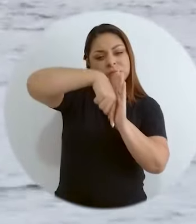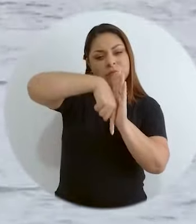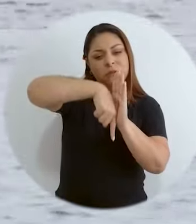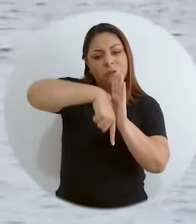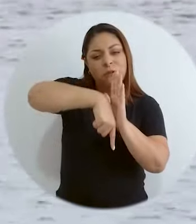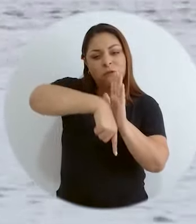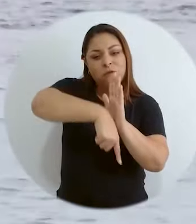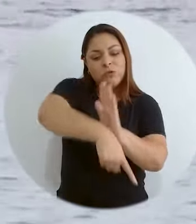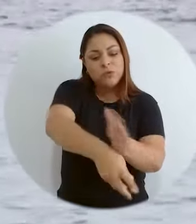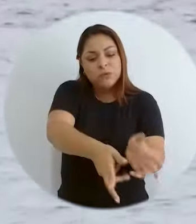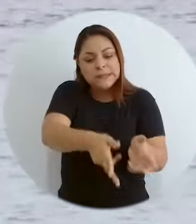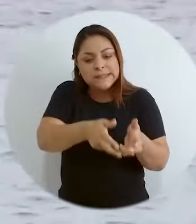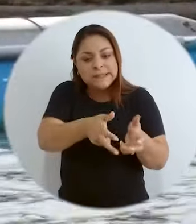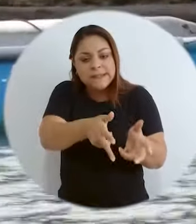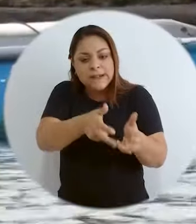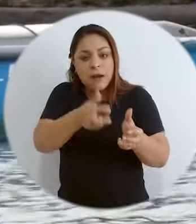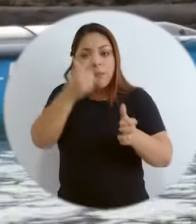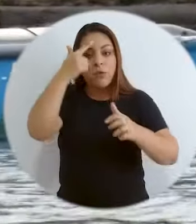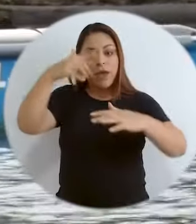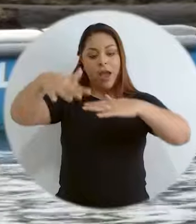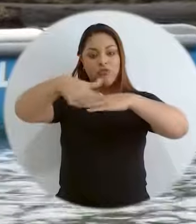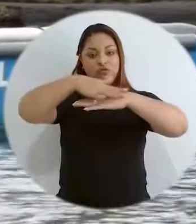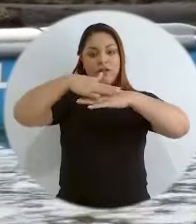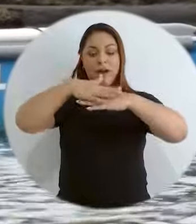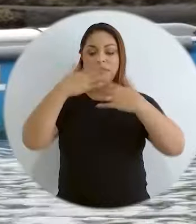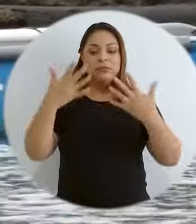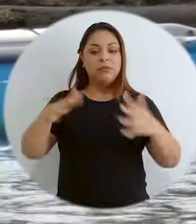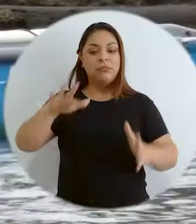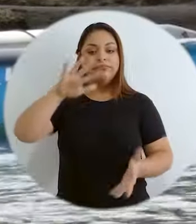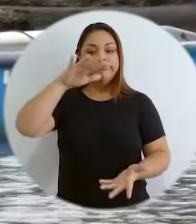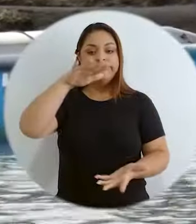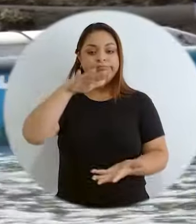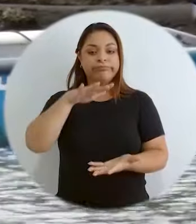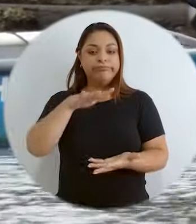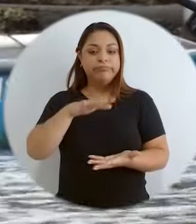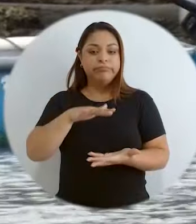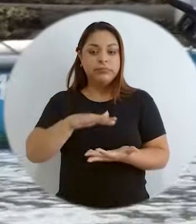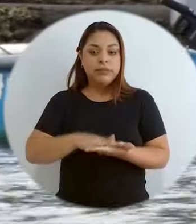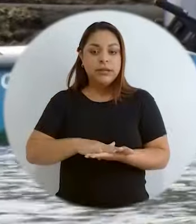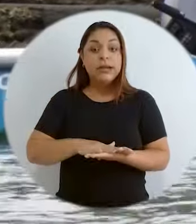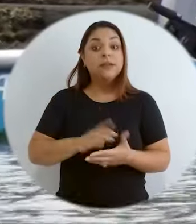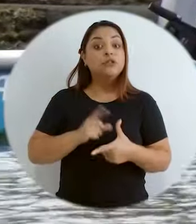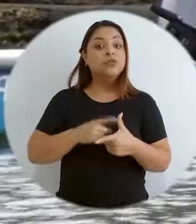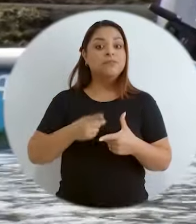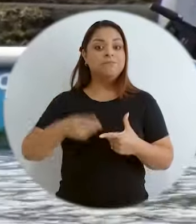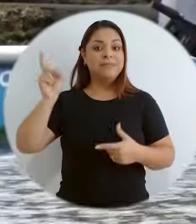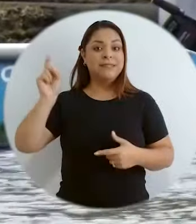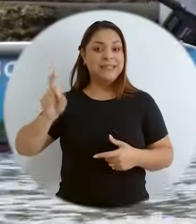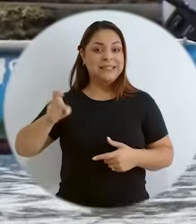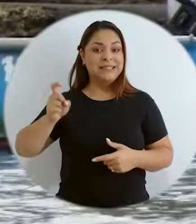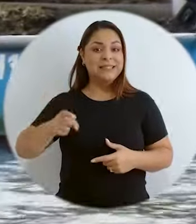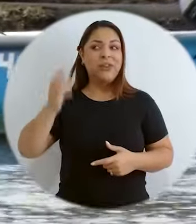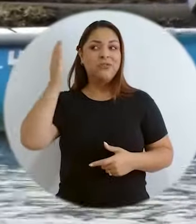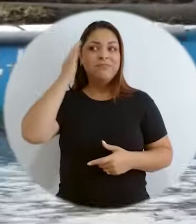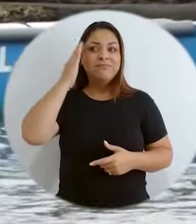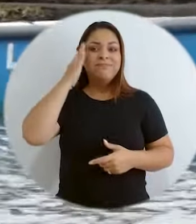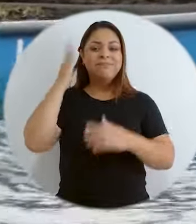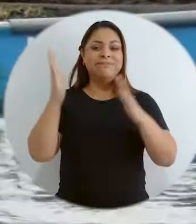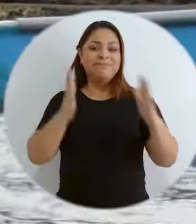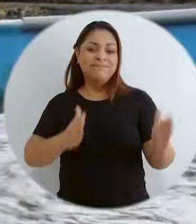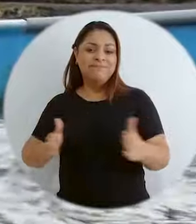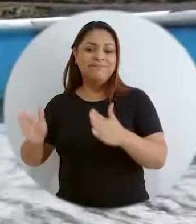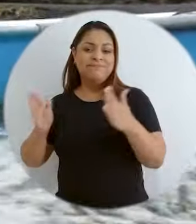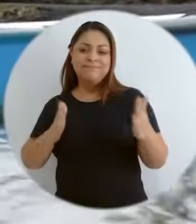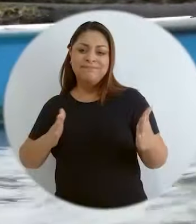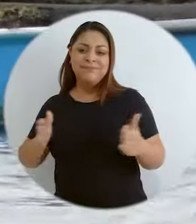profundo, porque ya no tenemos recursos arriba. Entonces necesitamos desarrollar mucho conocimiento, muchas estrategias,